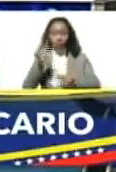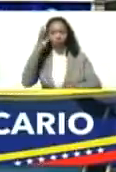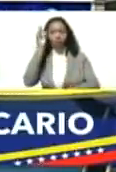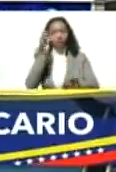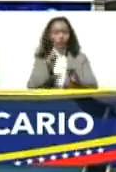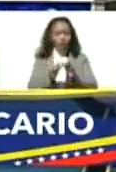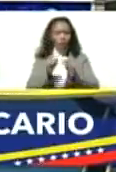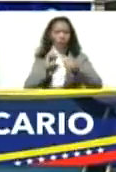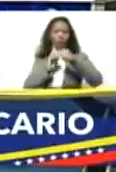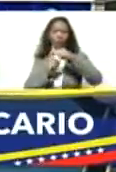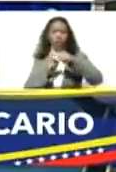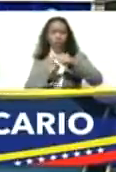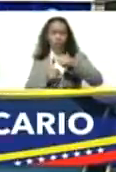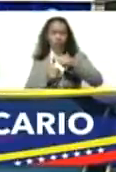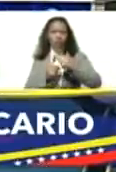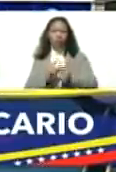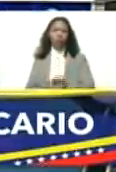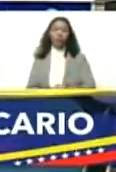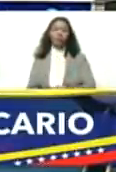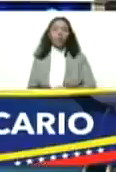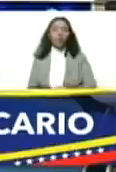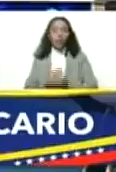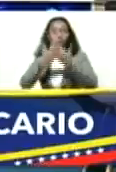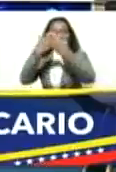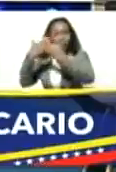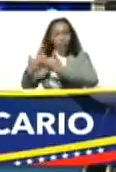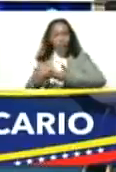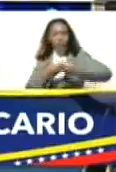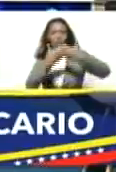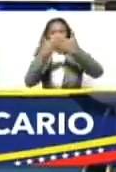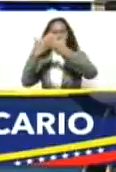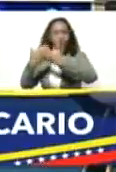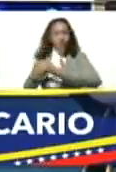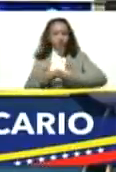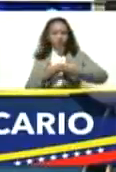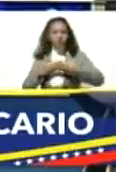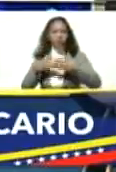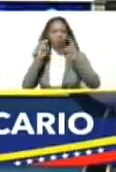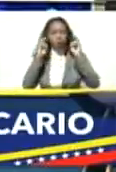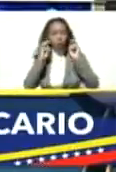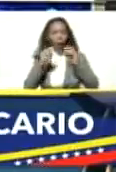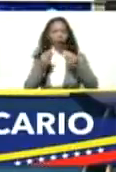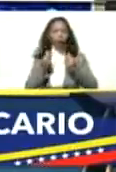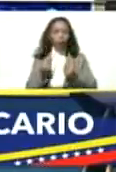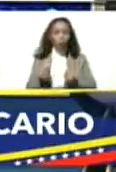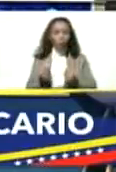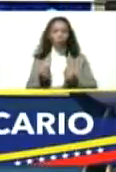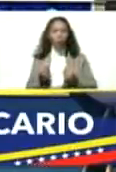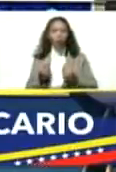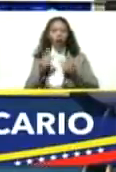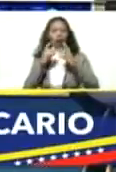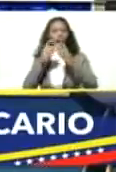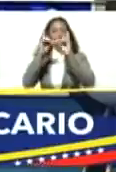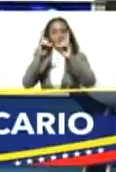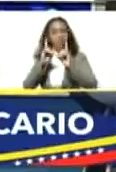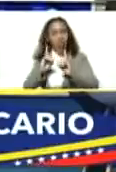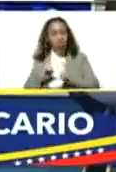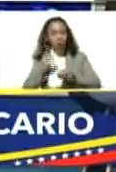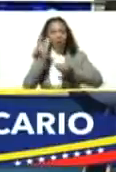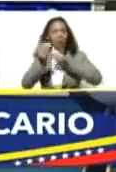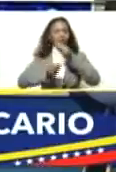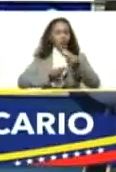optimismo, estudiando los escenarios económicos, estudiando las decisiones, las medidas